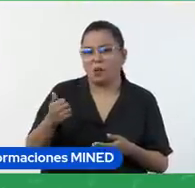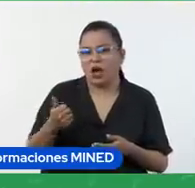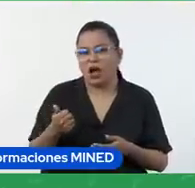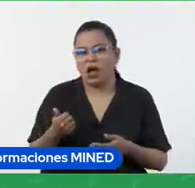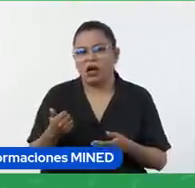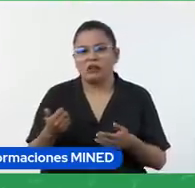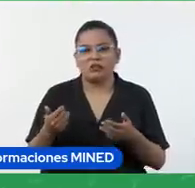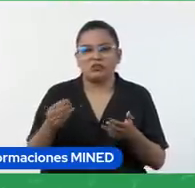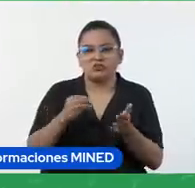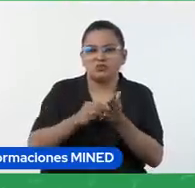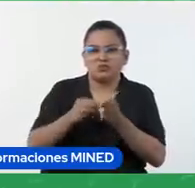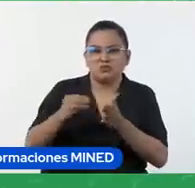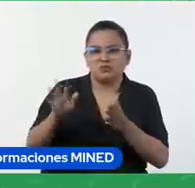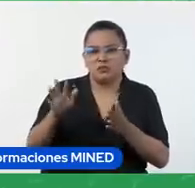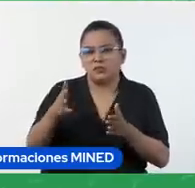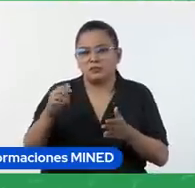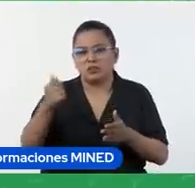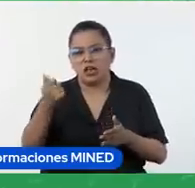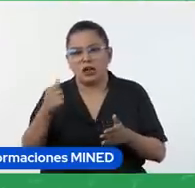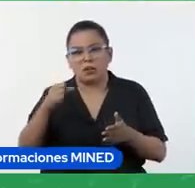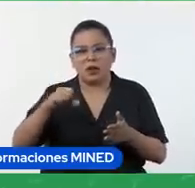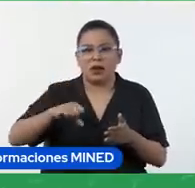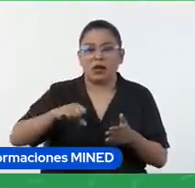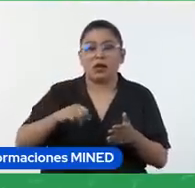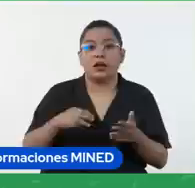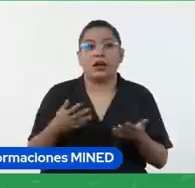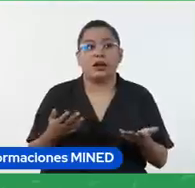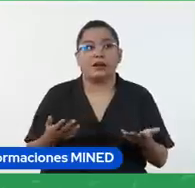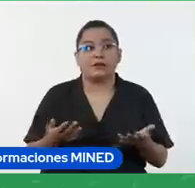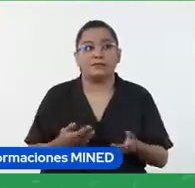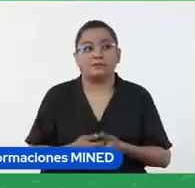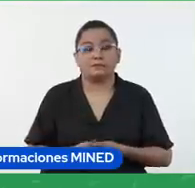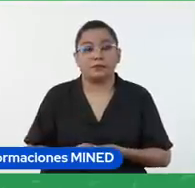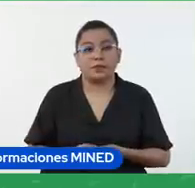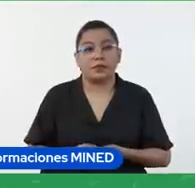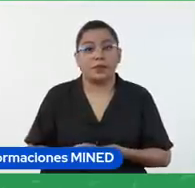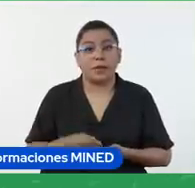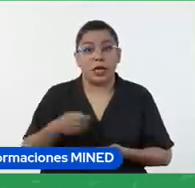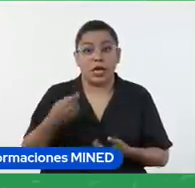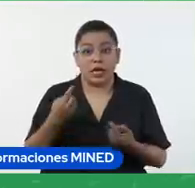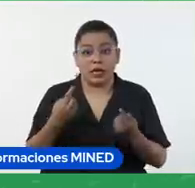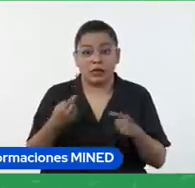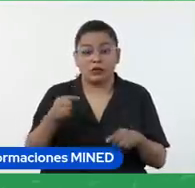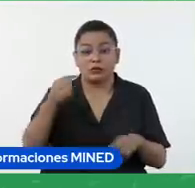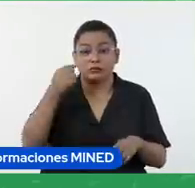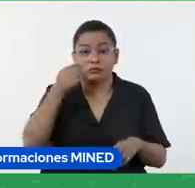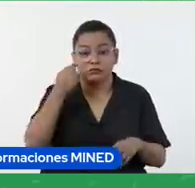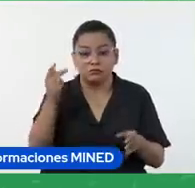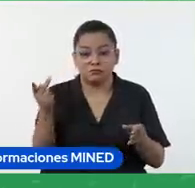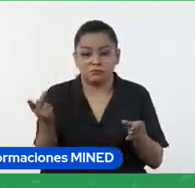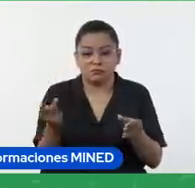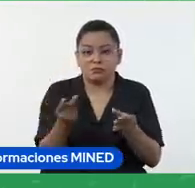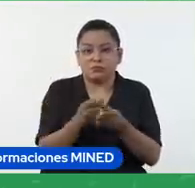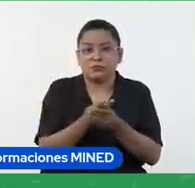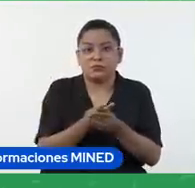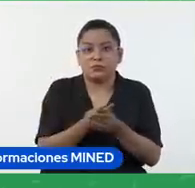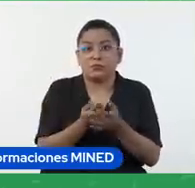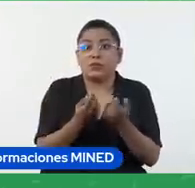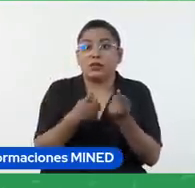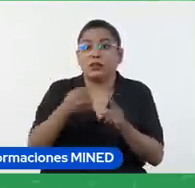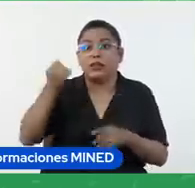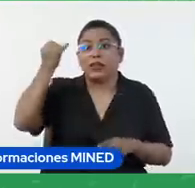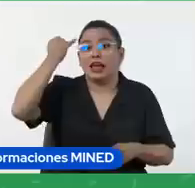obtuvo buena calificación en este no a ver esto en un portafolio donde además la idea es que hay una